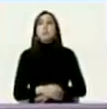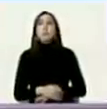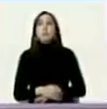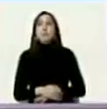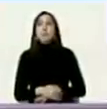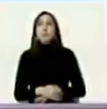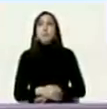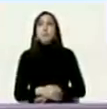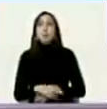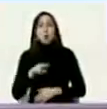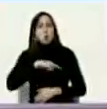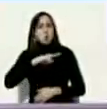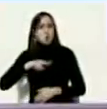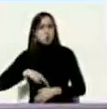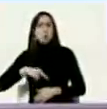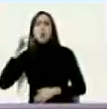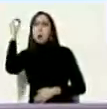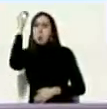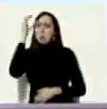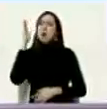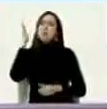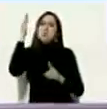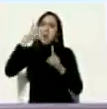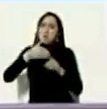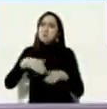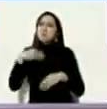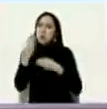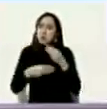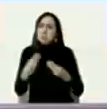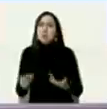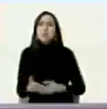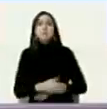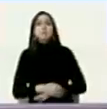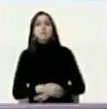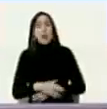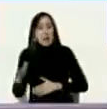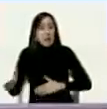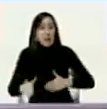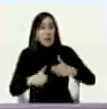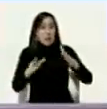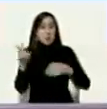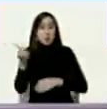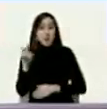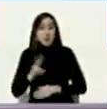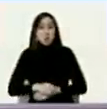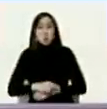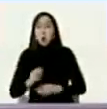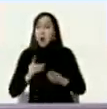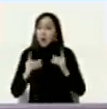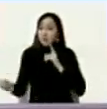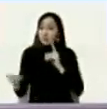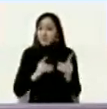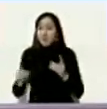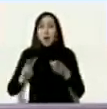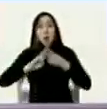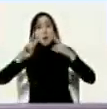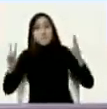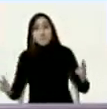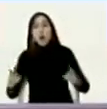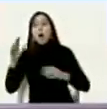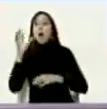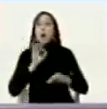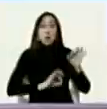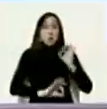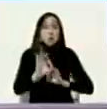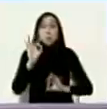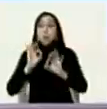así que tenemos grandes expectativas este es el camino de Venezuela la paz el diálogo el voto siempre lo